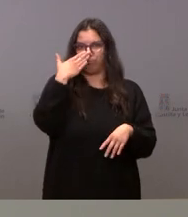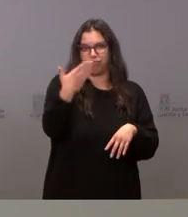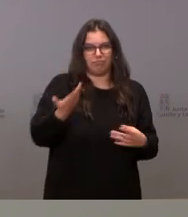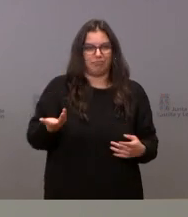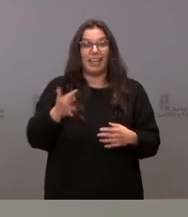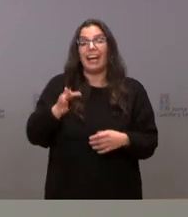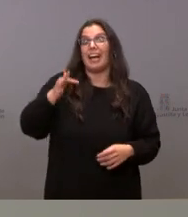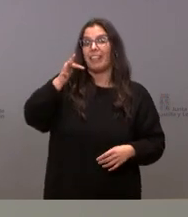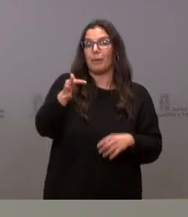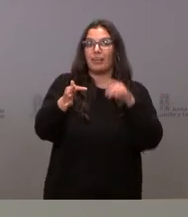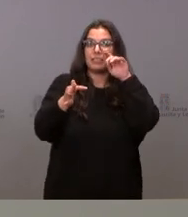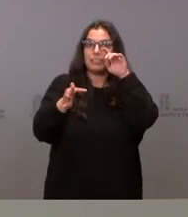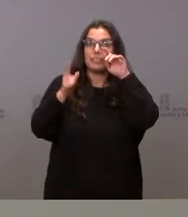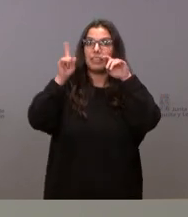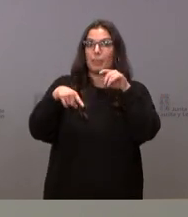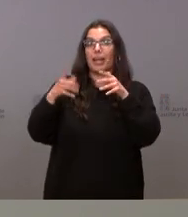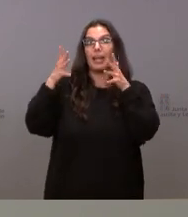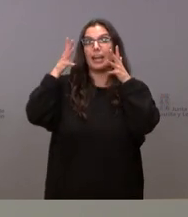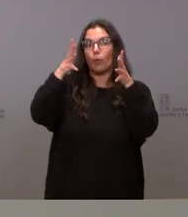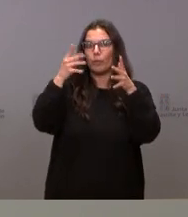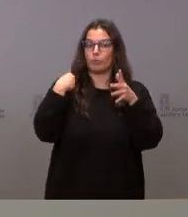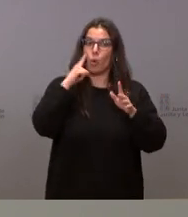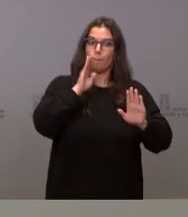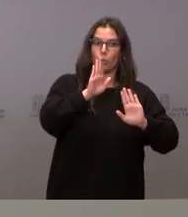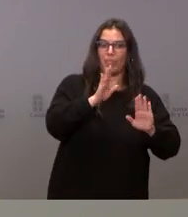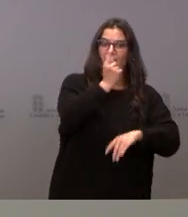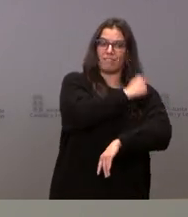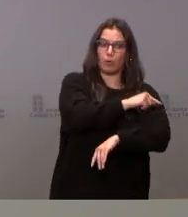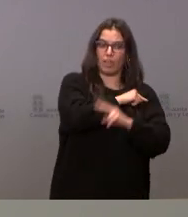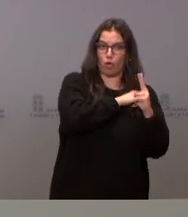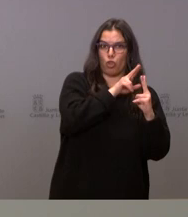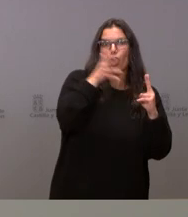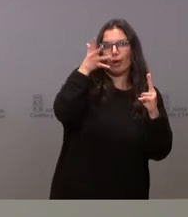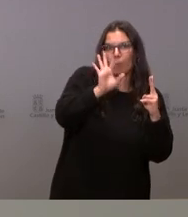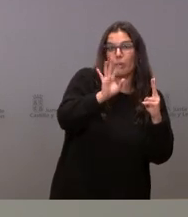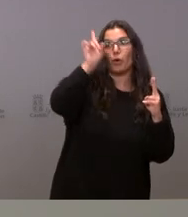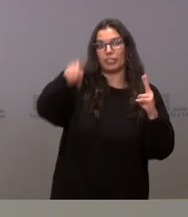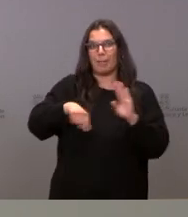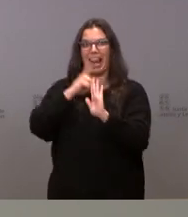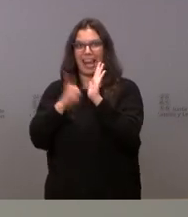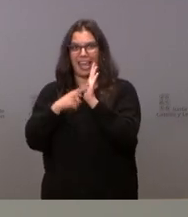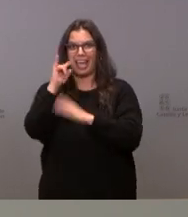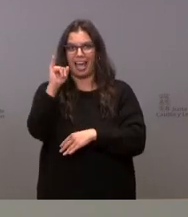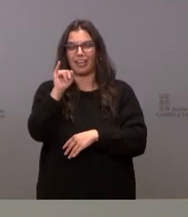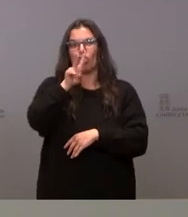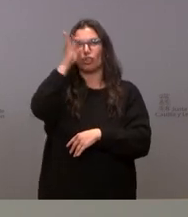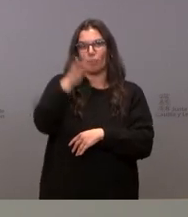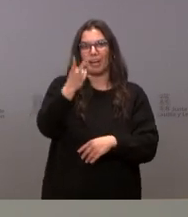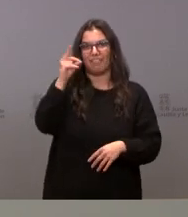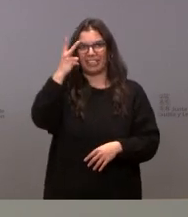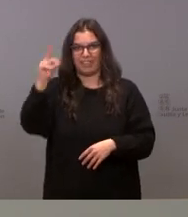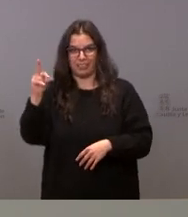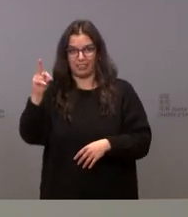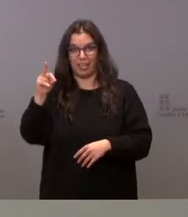hay una recomendación que es la prudencia y la vacunación y hay una ley que es la ley 2 barra 2020 que nos dice